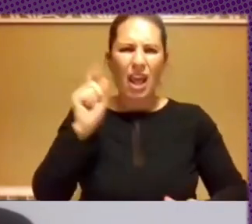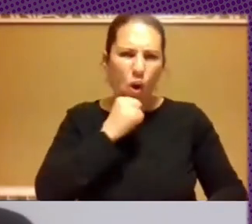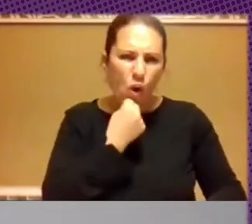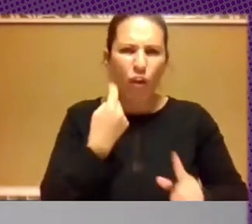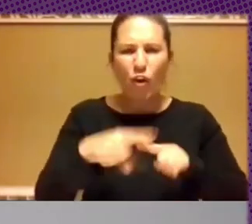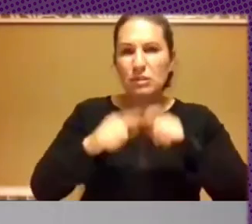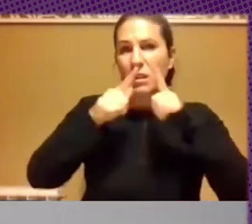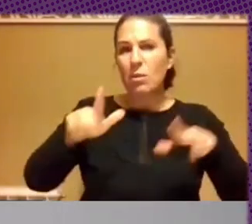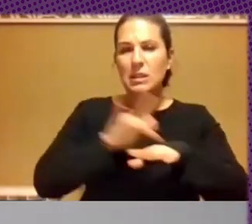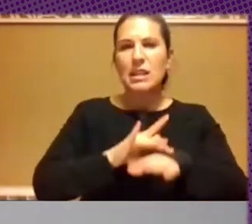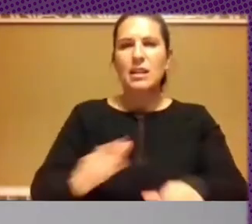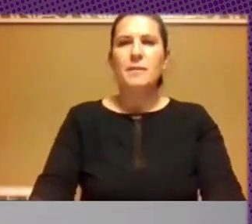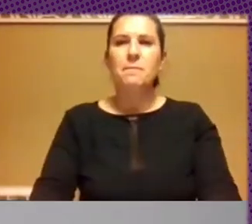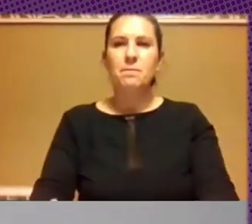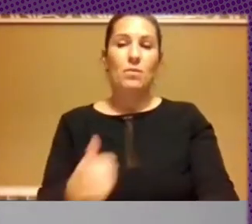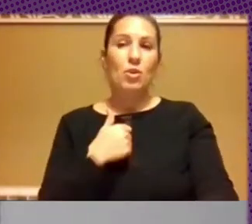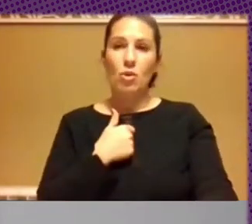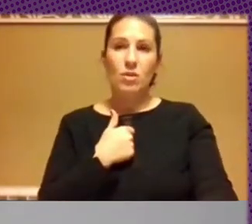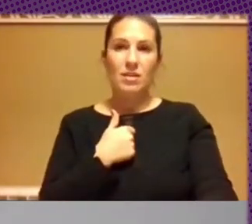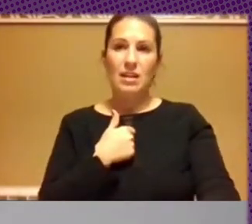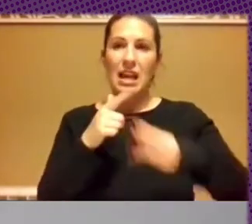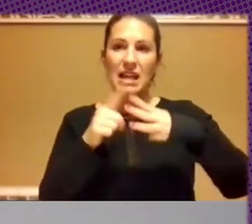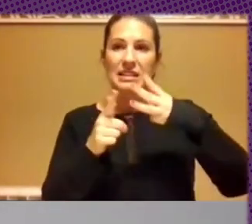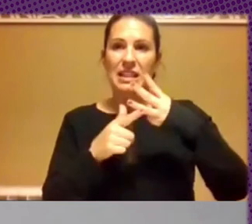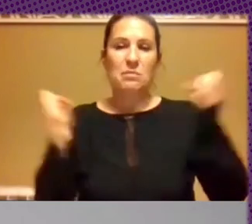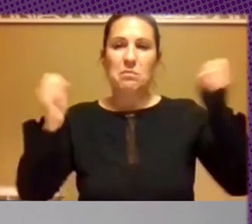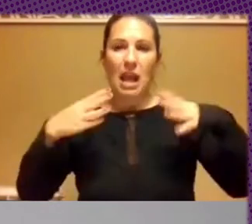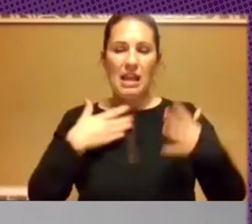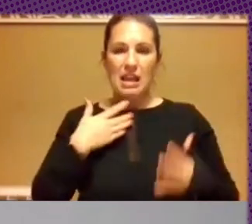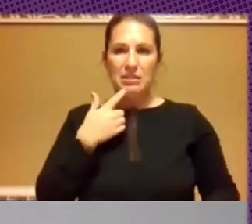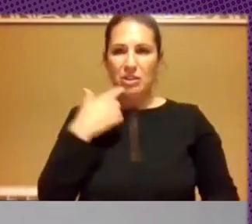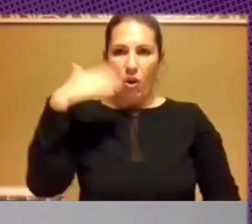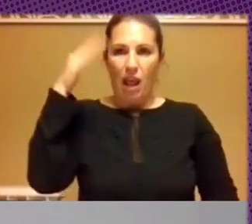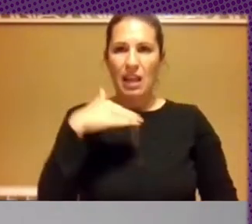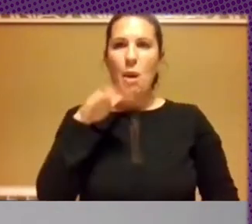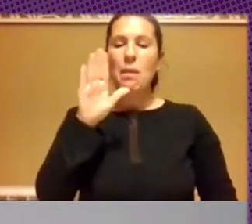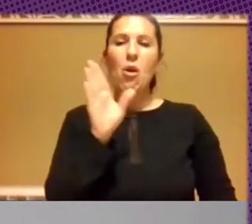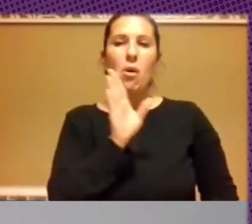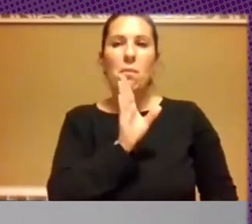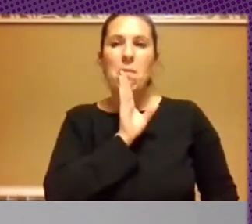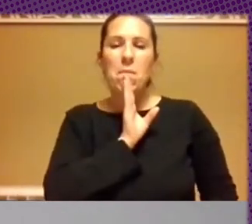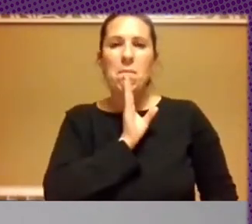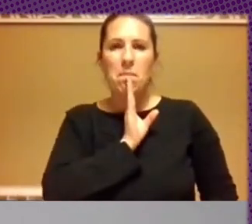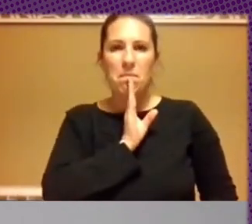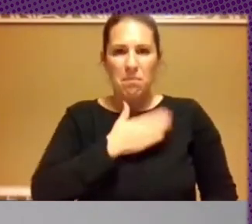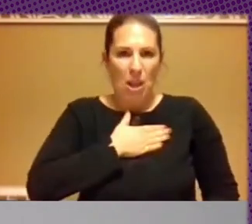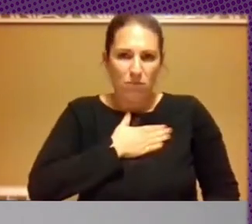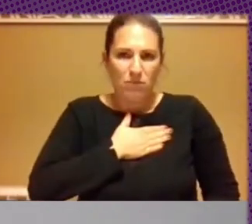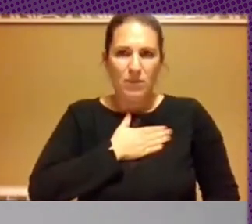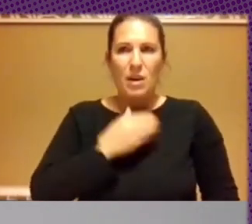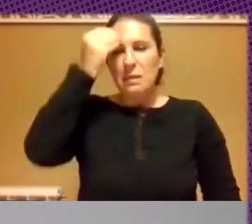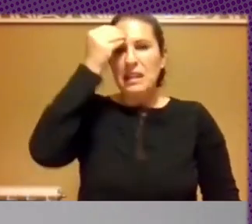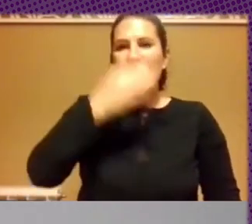digitales? Pues yo tampoco tengo las tres medidas mágicas pero voy a mantener en lo mío que es como pensar lo que